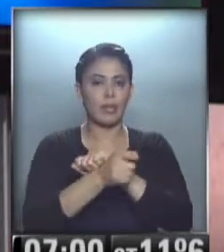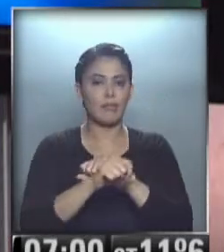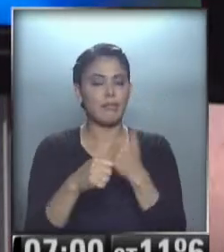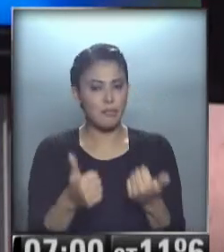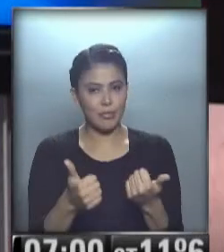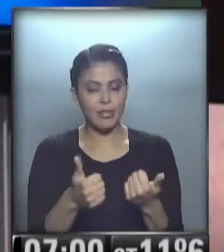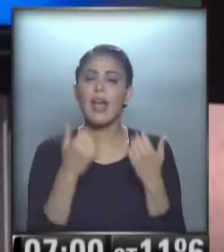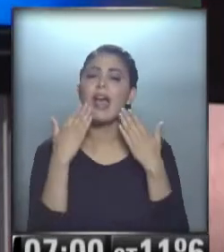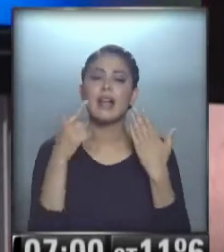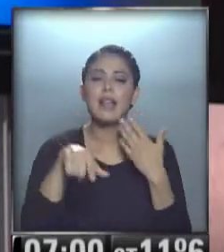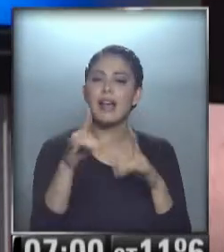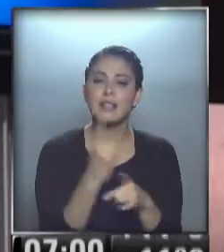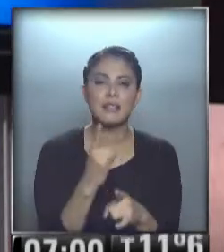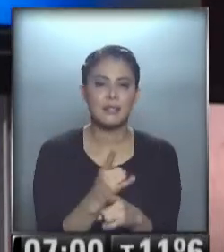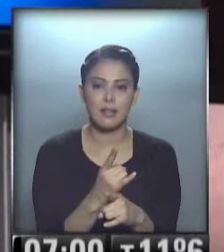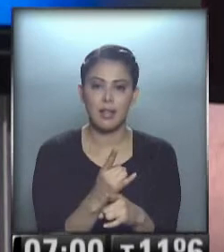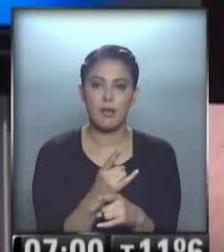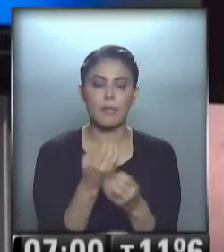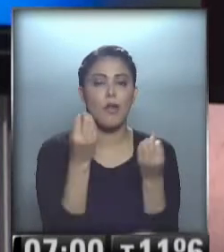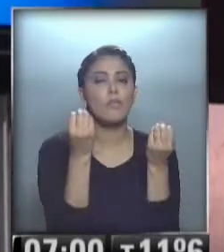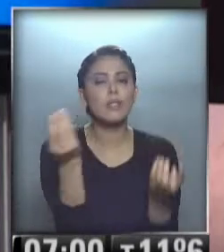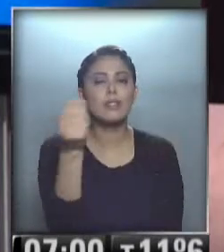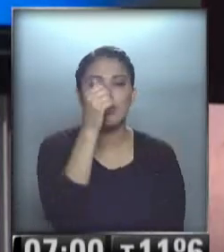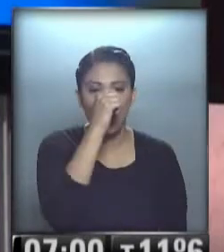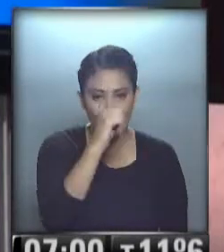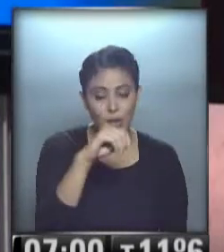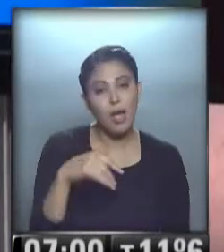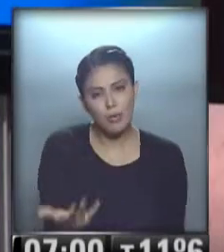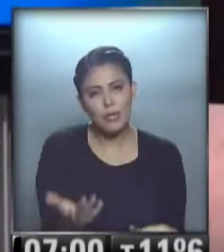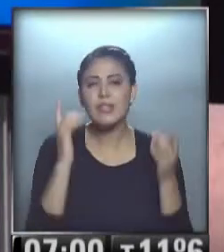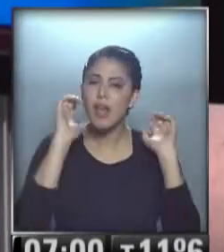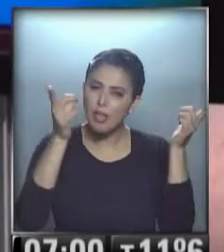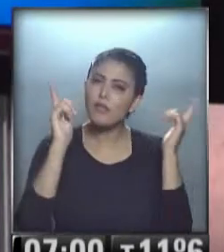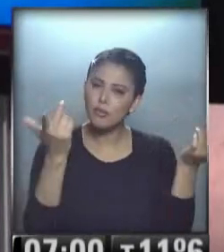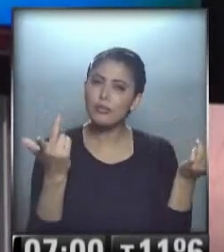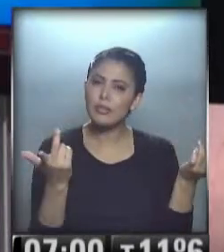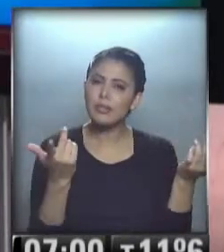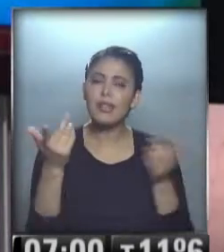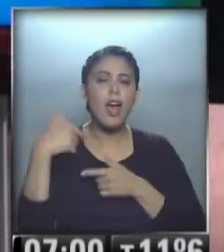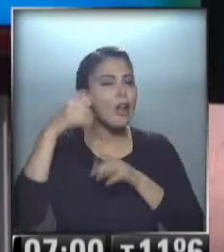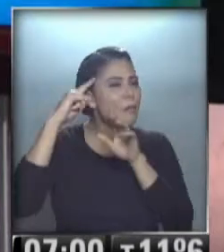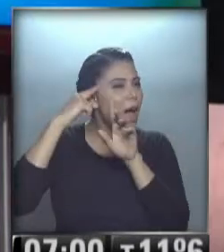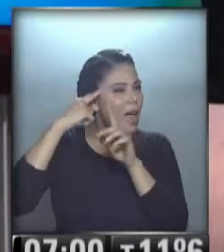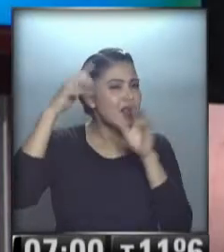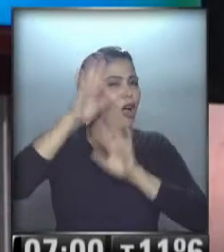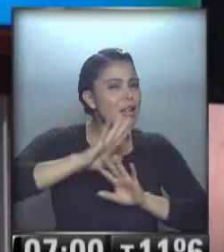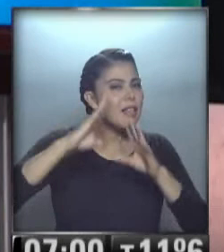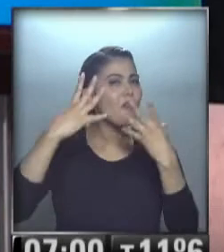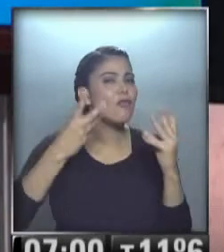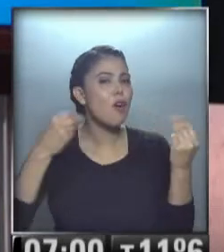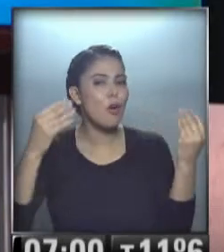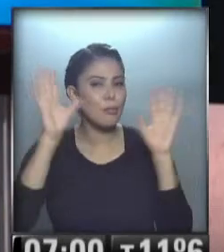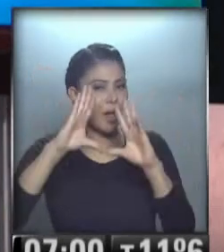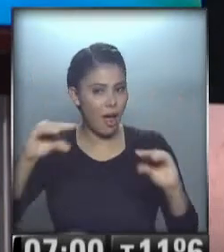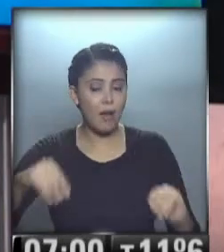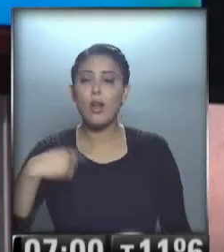Gracias por su fidelidad. Pase un buen fin de semana. Aprovechelo, disfrútenlo mucho, mucho. Vaya organizándolo del arbolito. Y